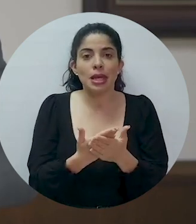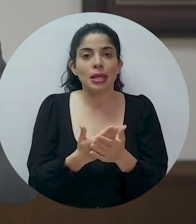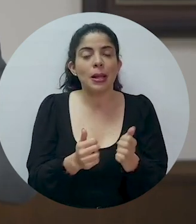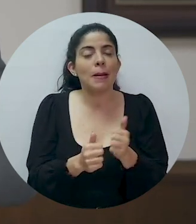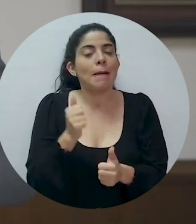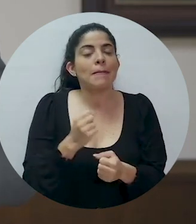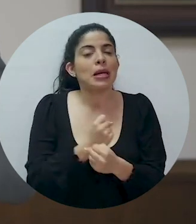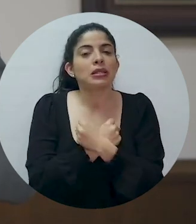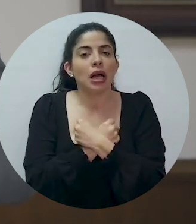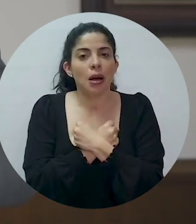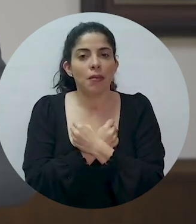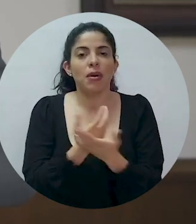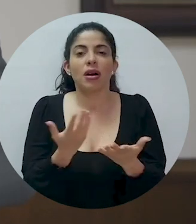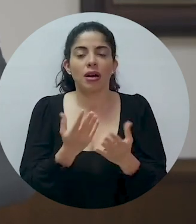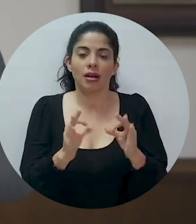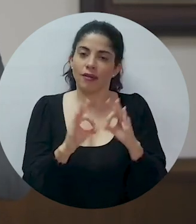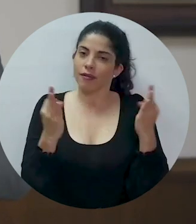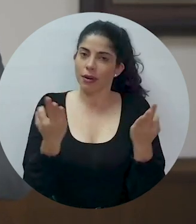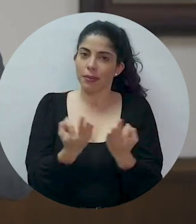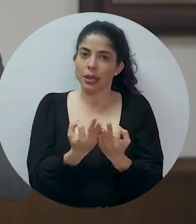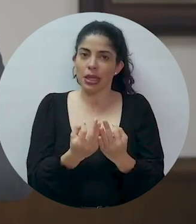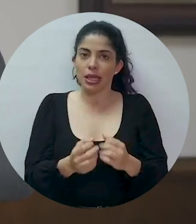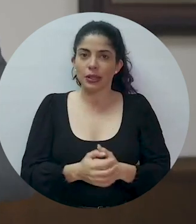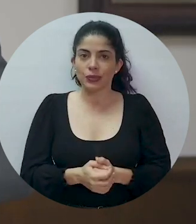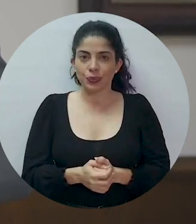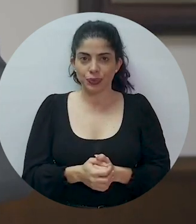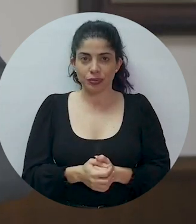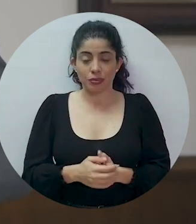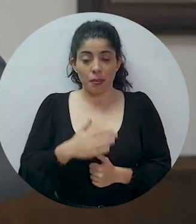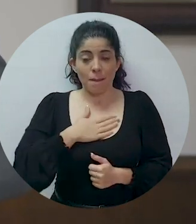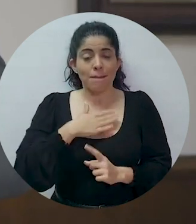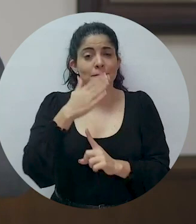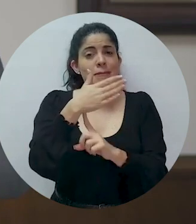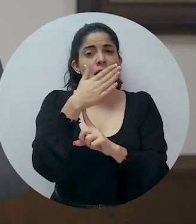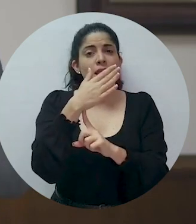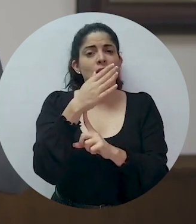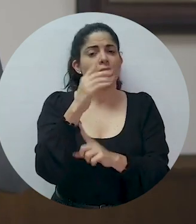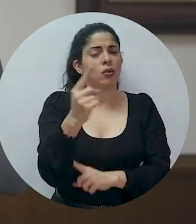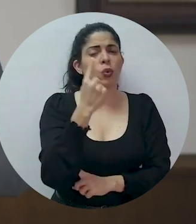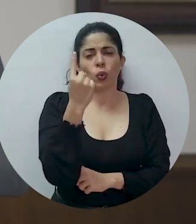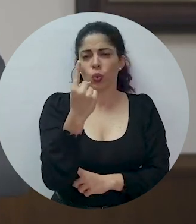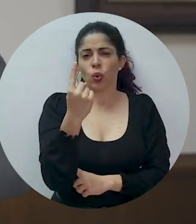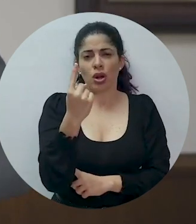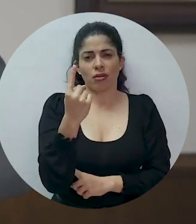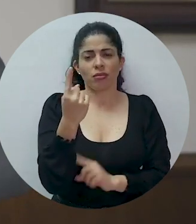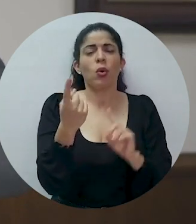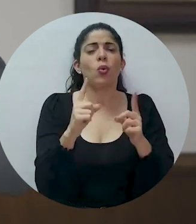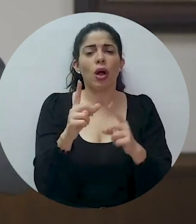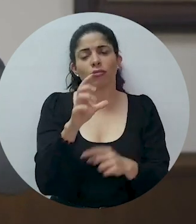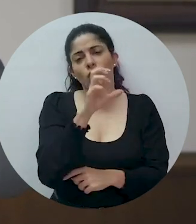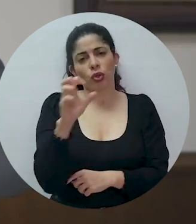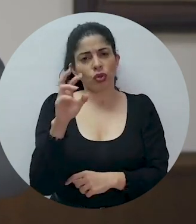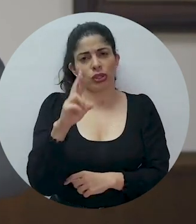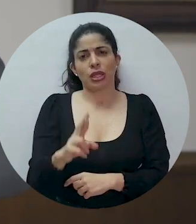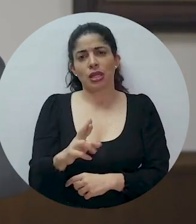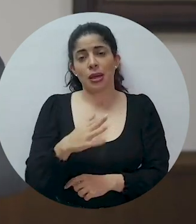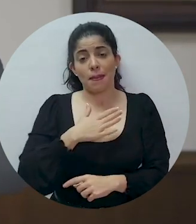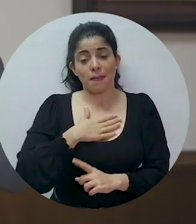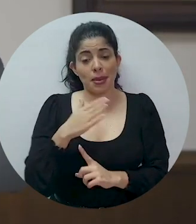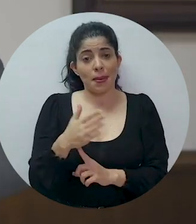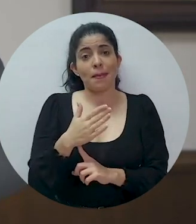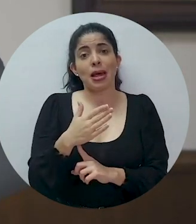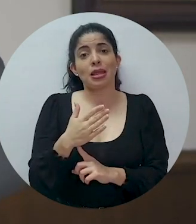de lo que más amamos, nuestras familias. Mi bandera es una, la de Costa Rica.